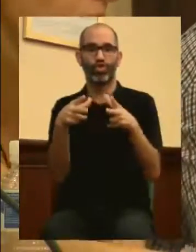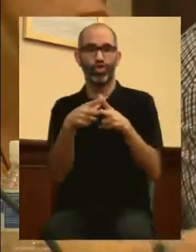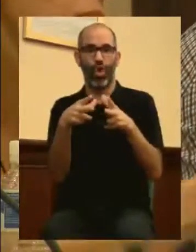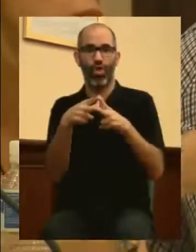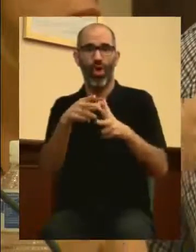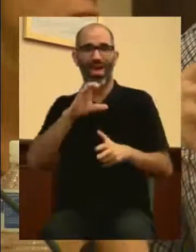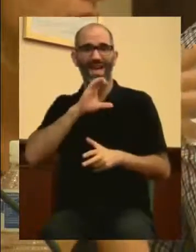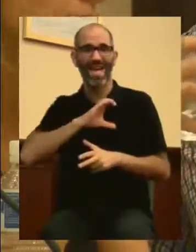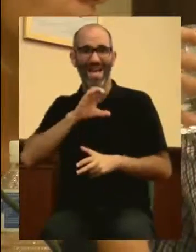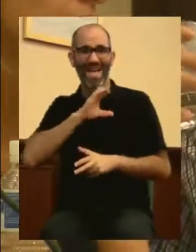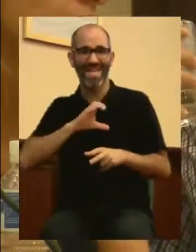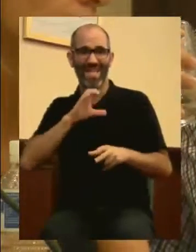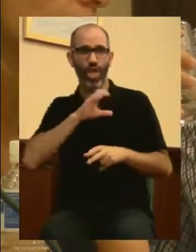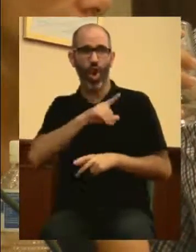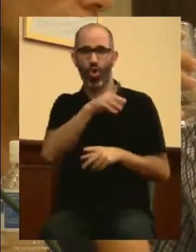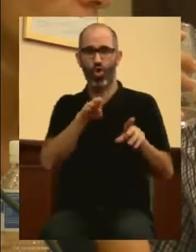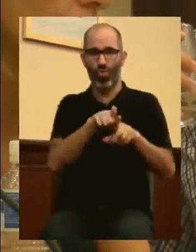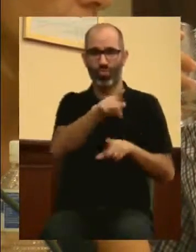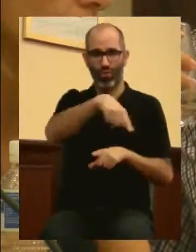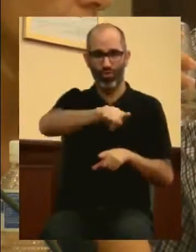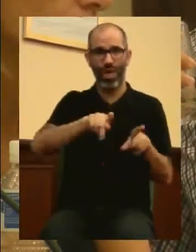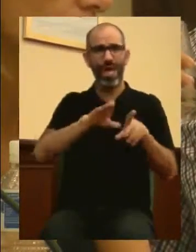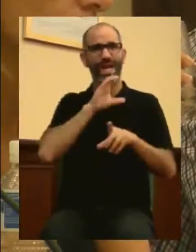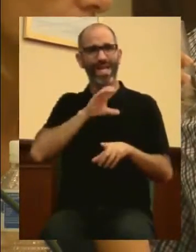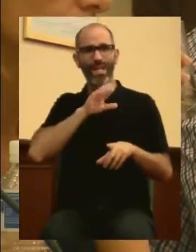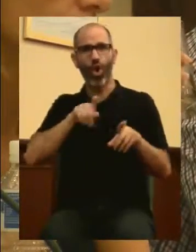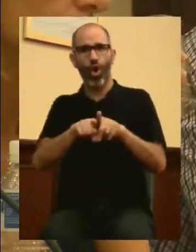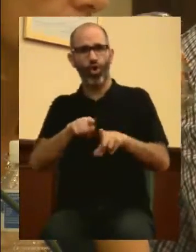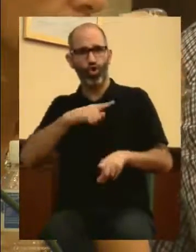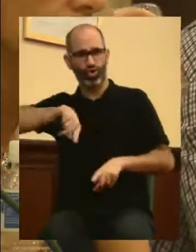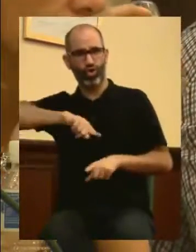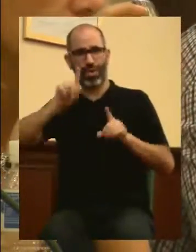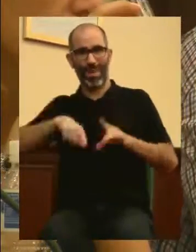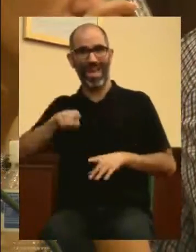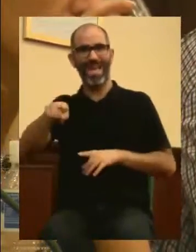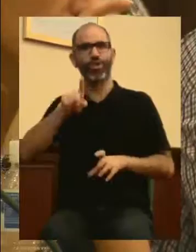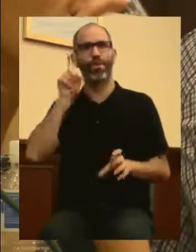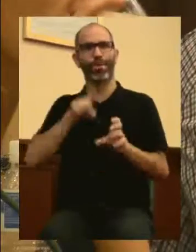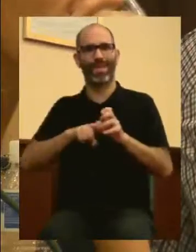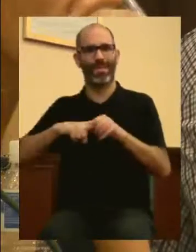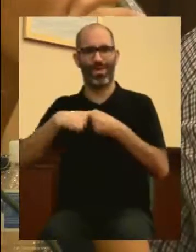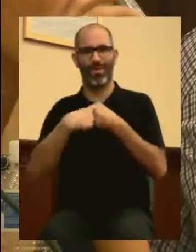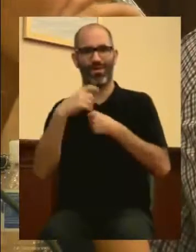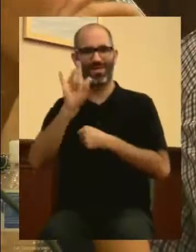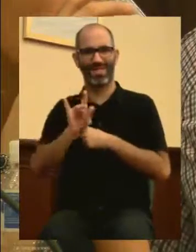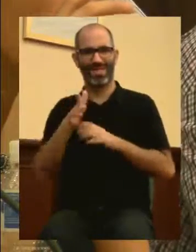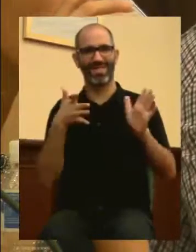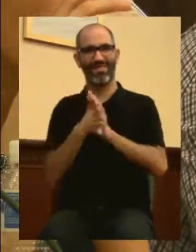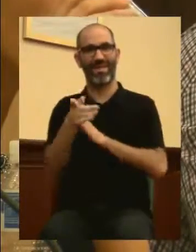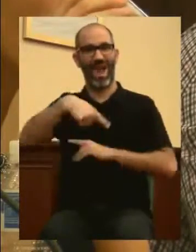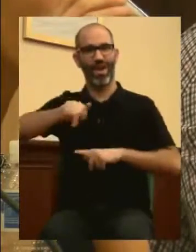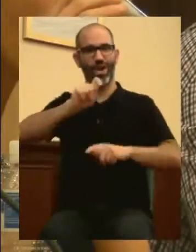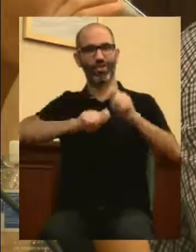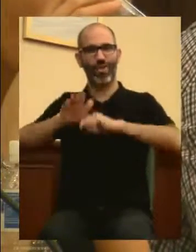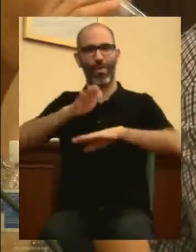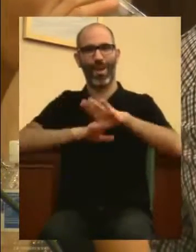críticos con nosotros. Y eso sí es participación ciudadana. En el momento que una asociación para subsistir